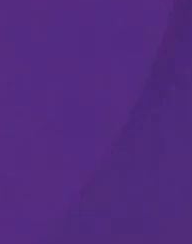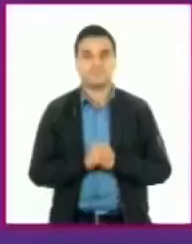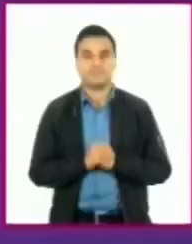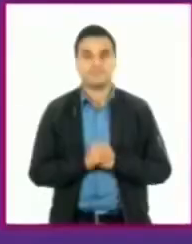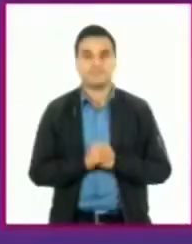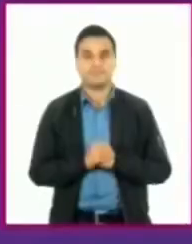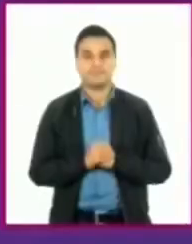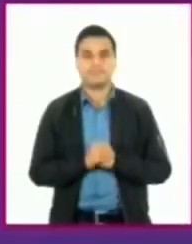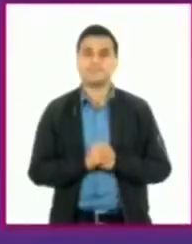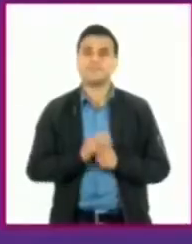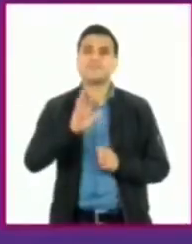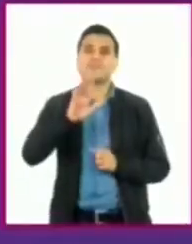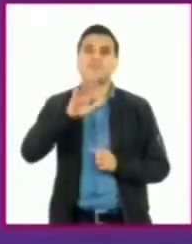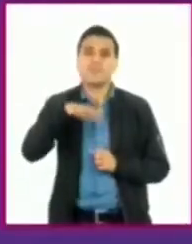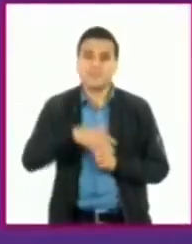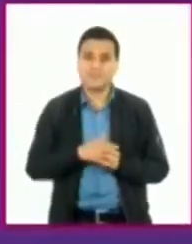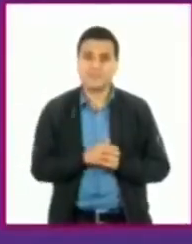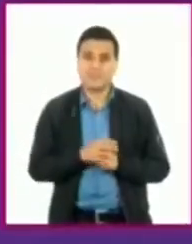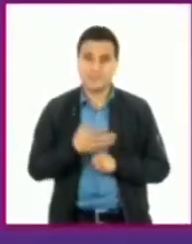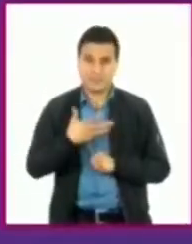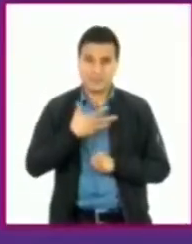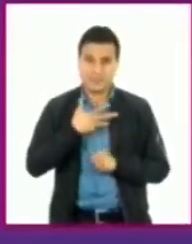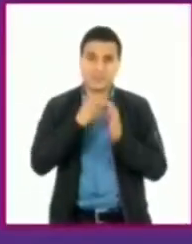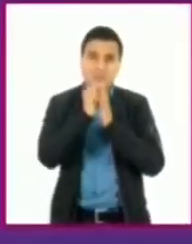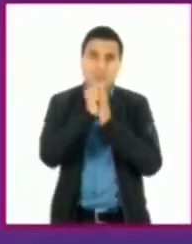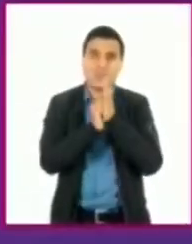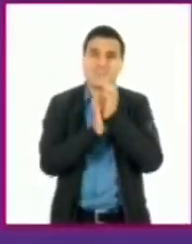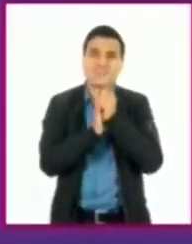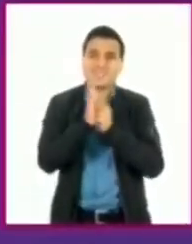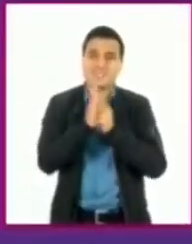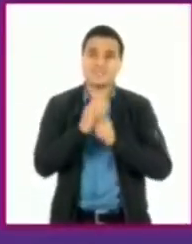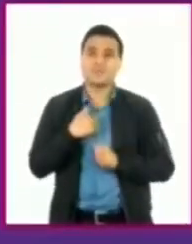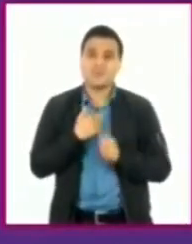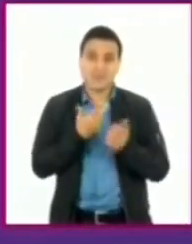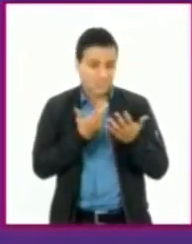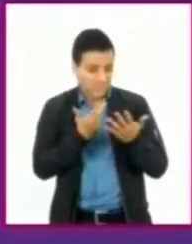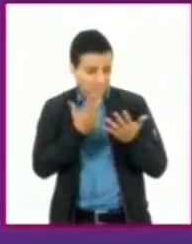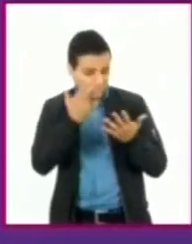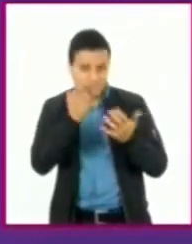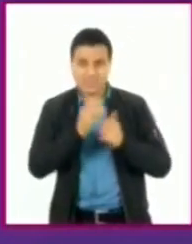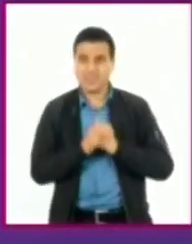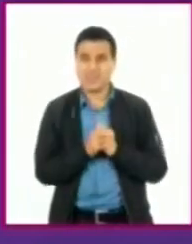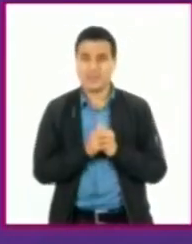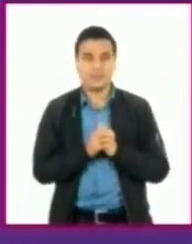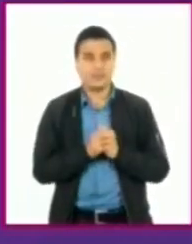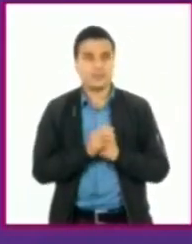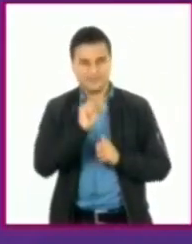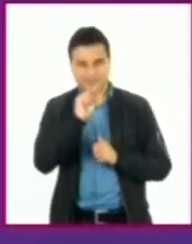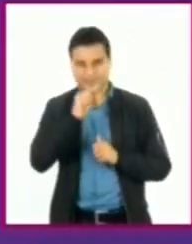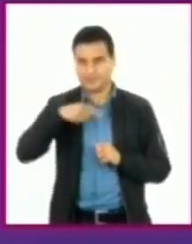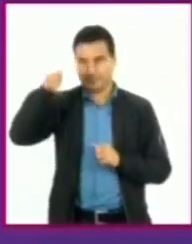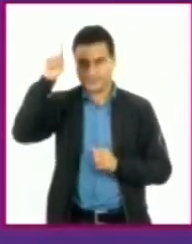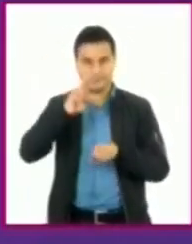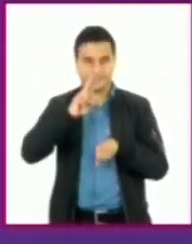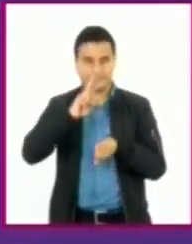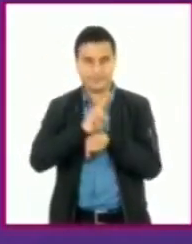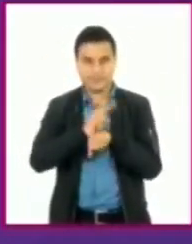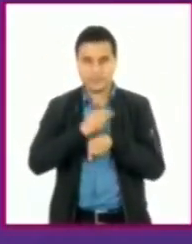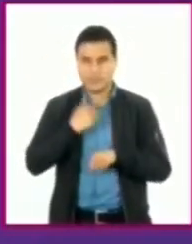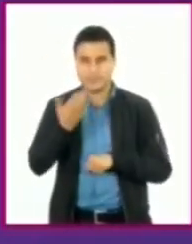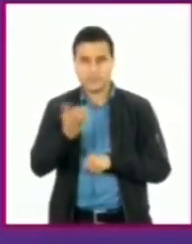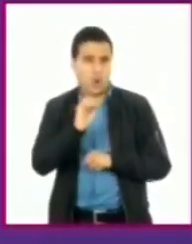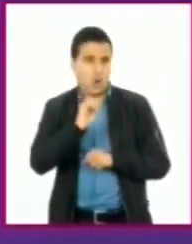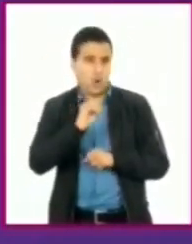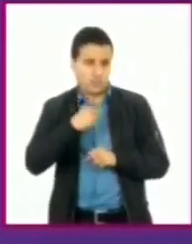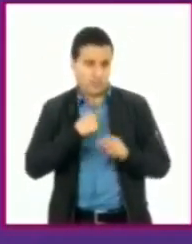Oye, Juan, ¿tienes por ahí unos guantes? Es que ya se rompió el que traigo. No, pero si quieres voy con la supervisora a pedirle unos. O te presto los